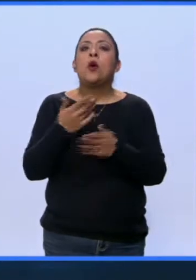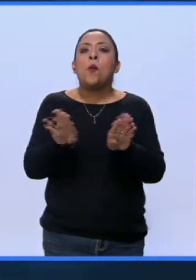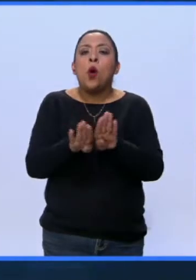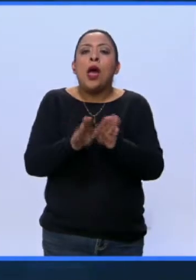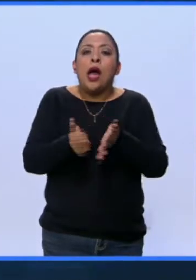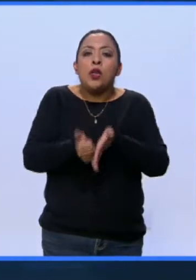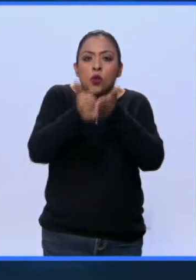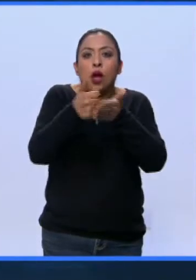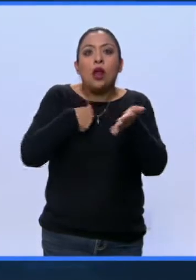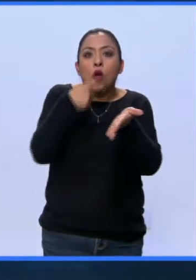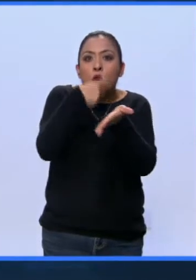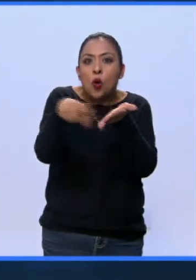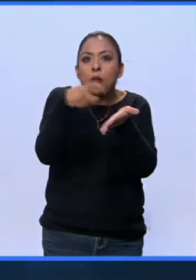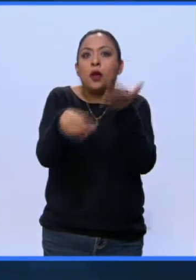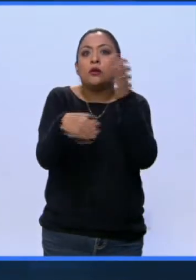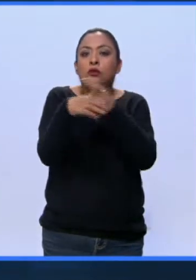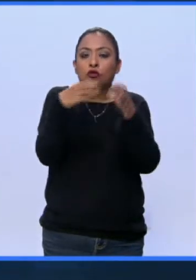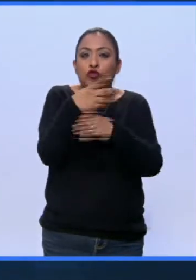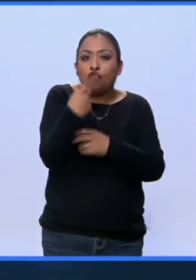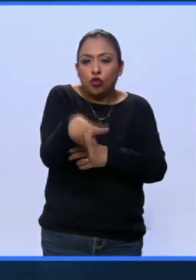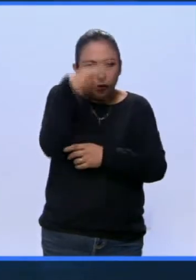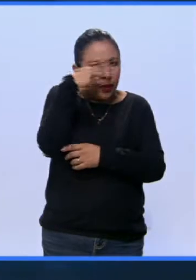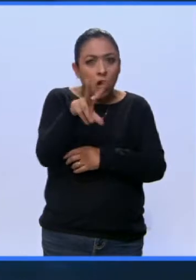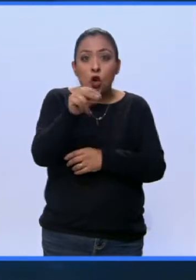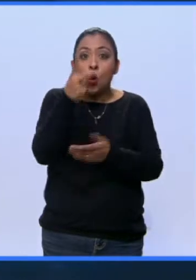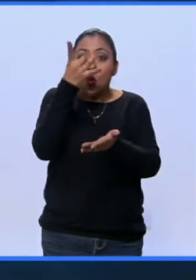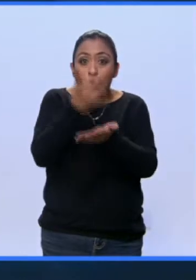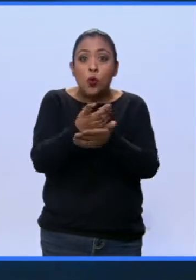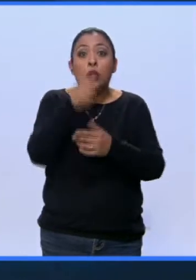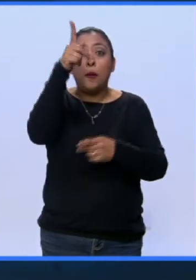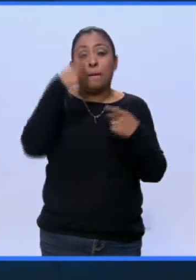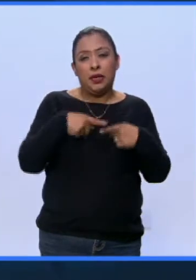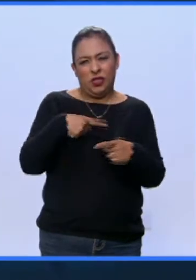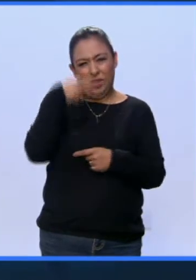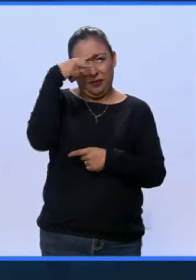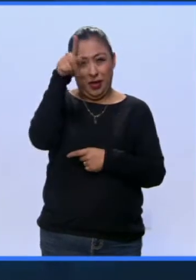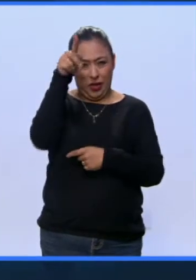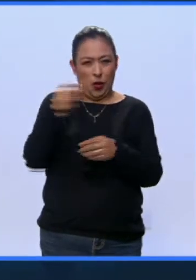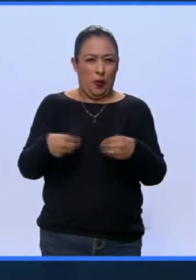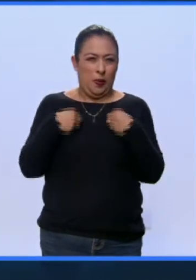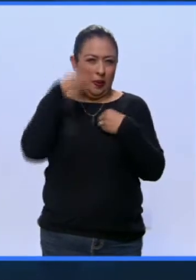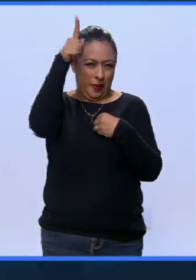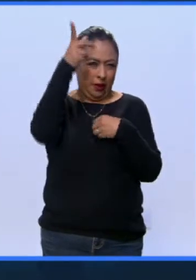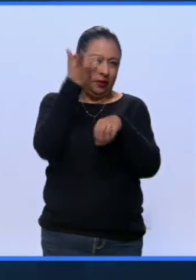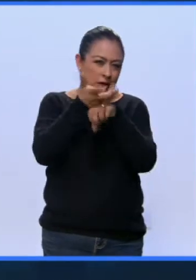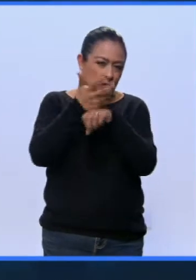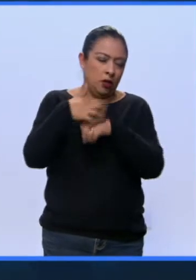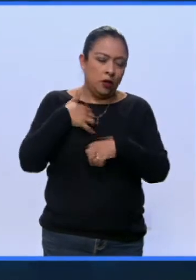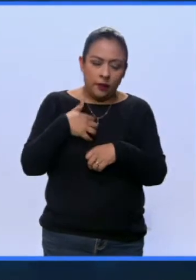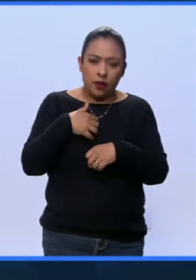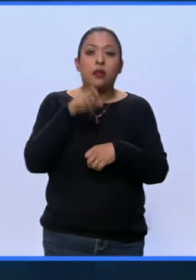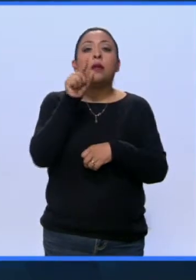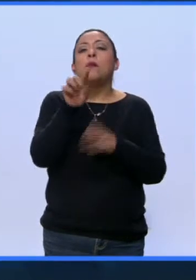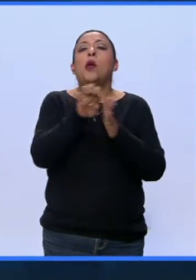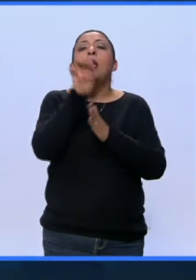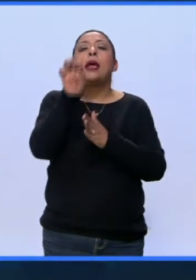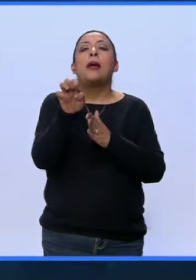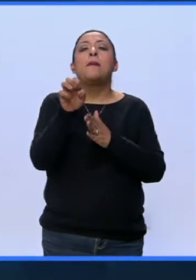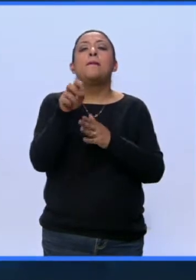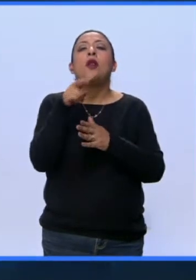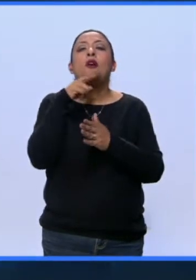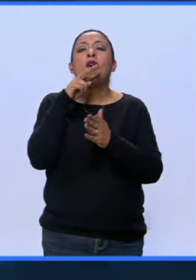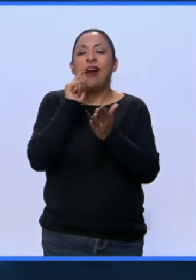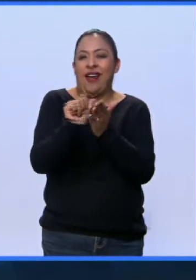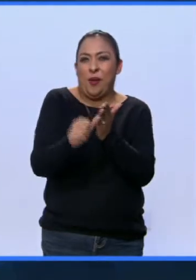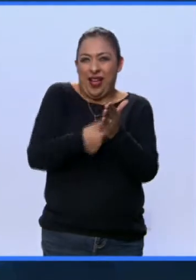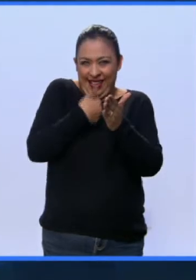productos mexicanos, no nada más con los mexicanos que están allá, sino ha tenido muy buena aceptación. Como un buen ejemplo tenemos el aguacate, ¿no? Que